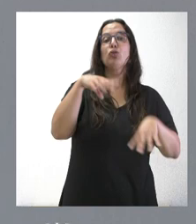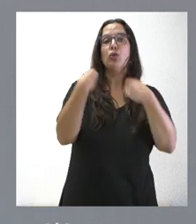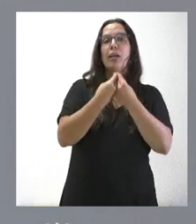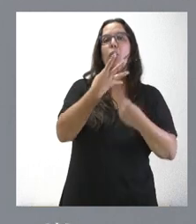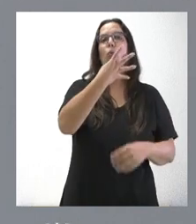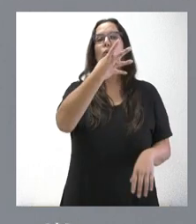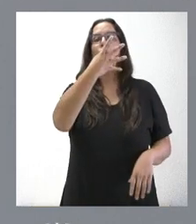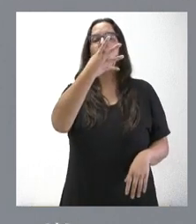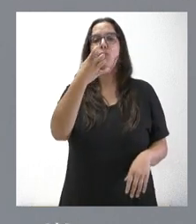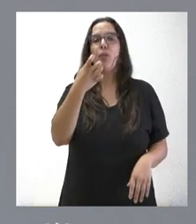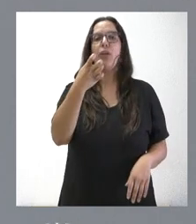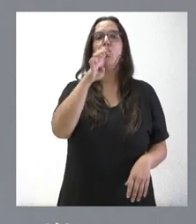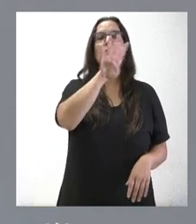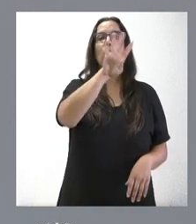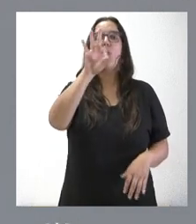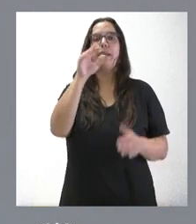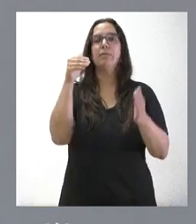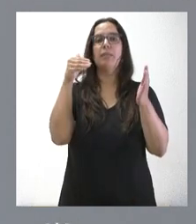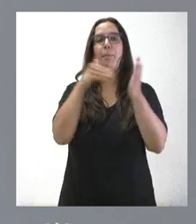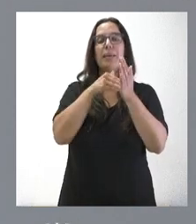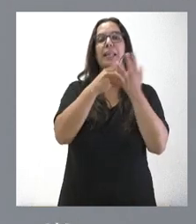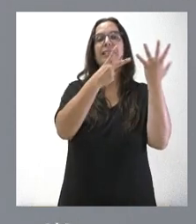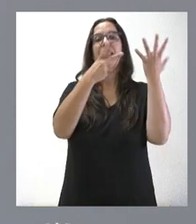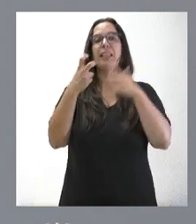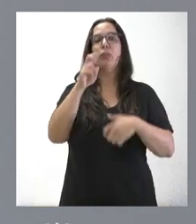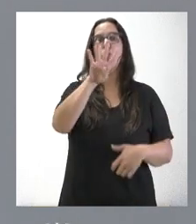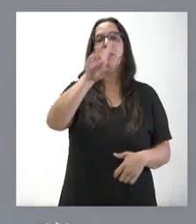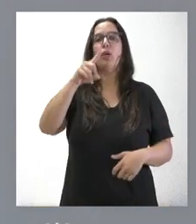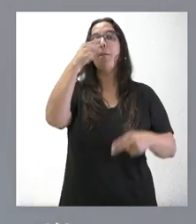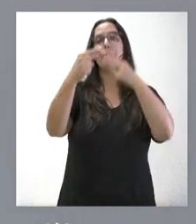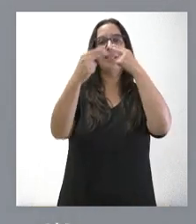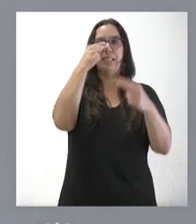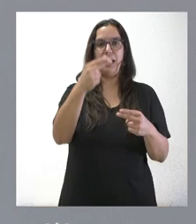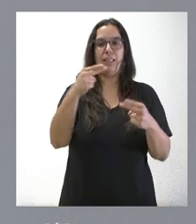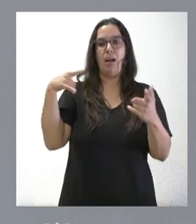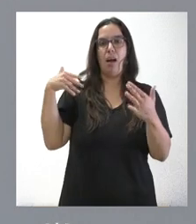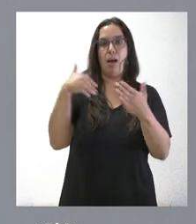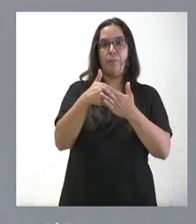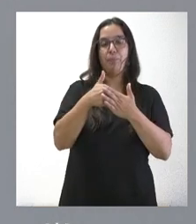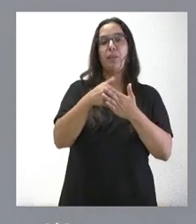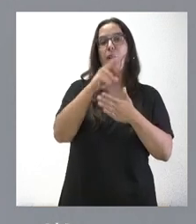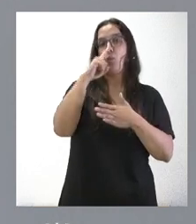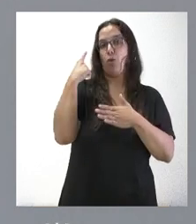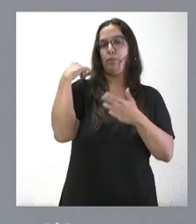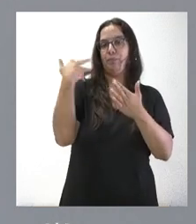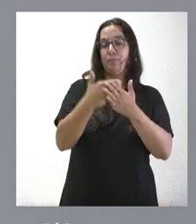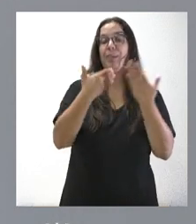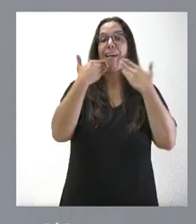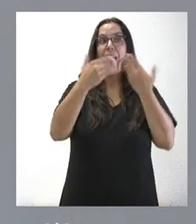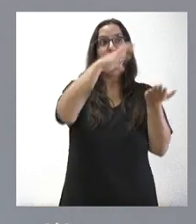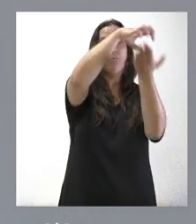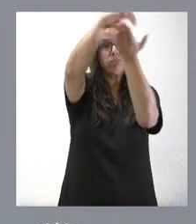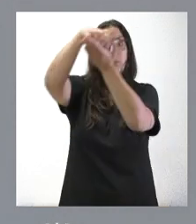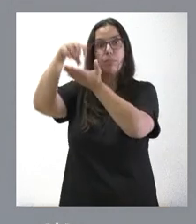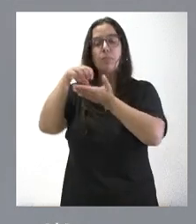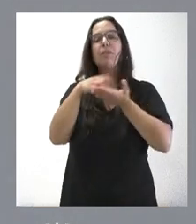440.741 visitantes. A través de este equipamiento se persigue mejorar todo lo que